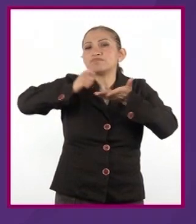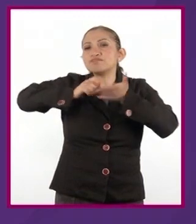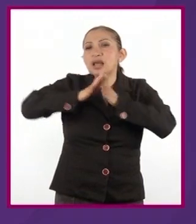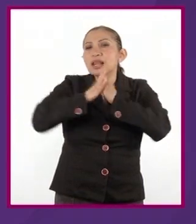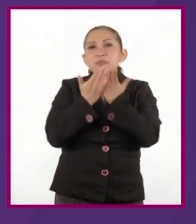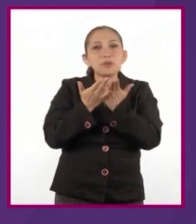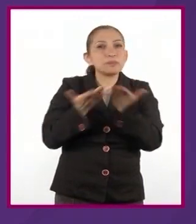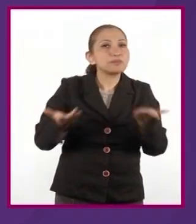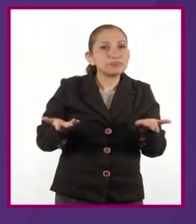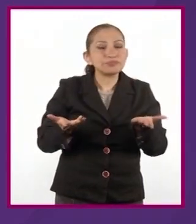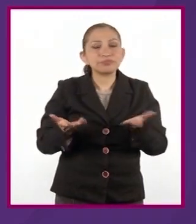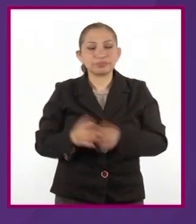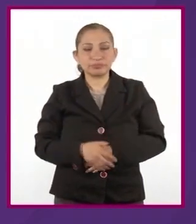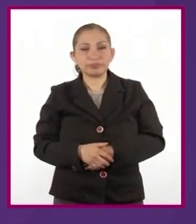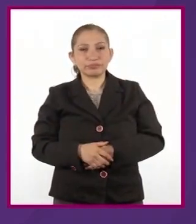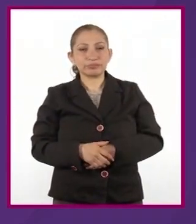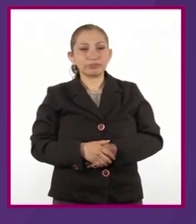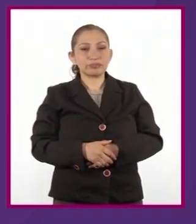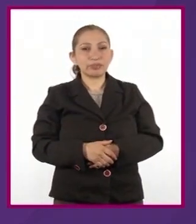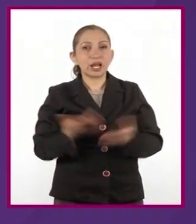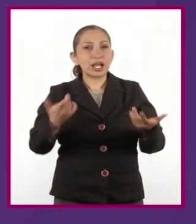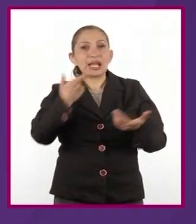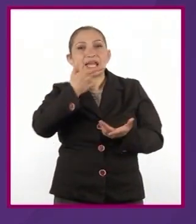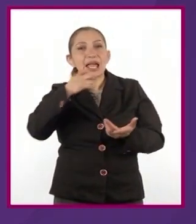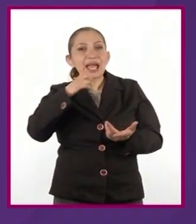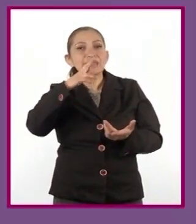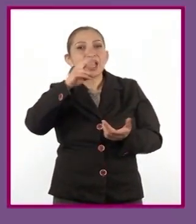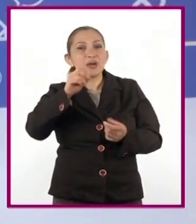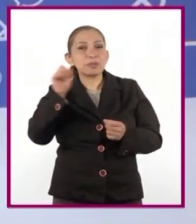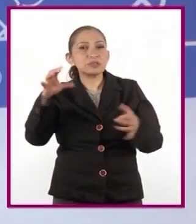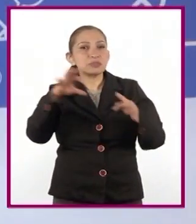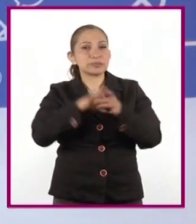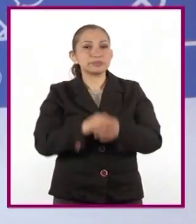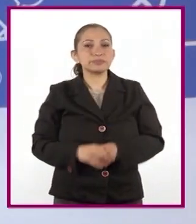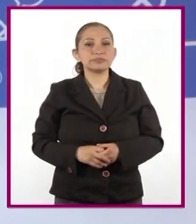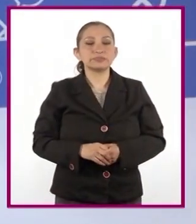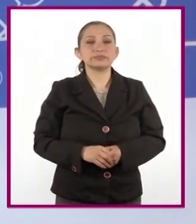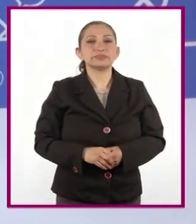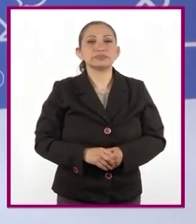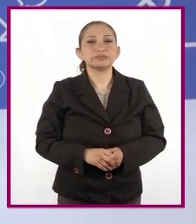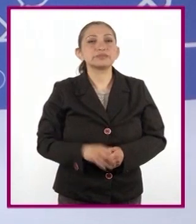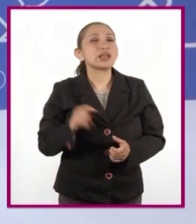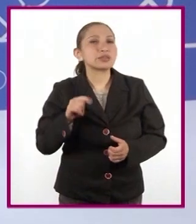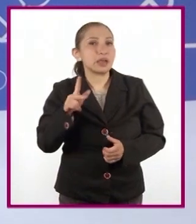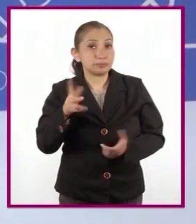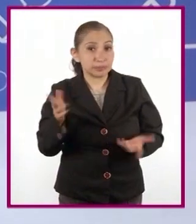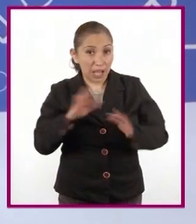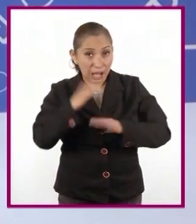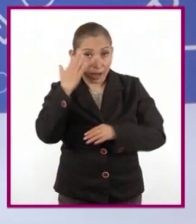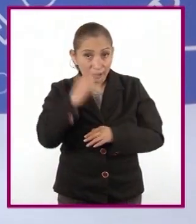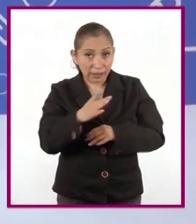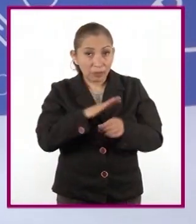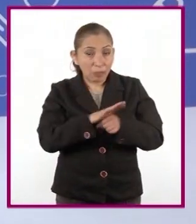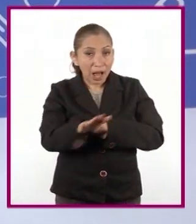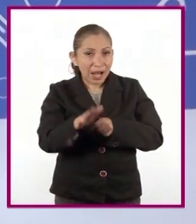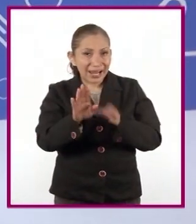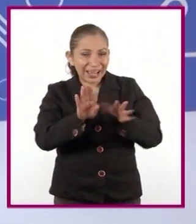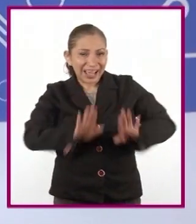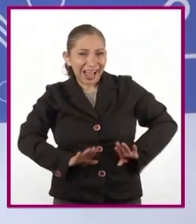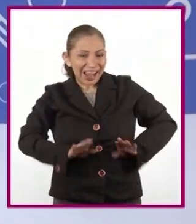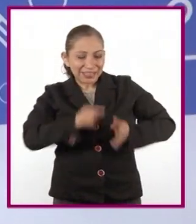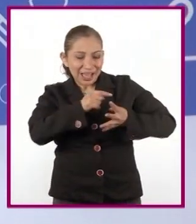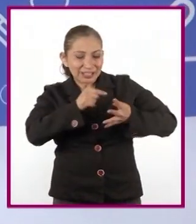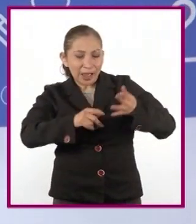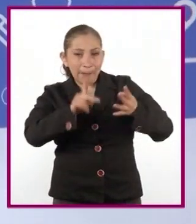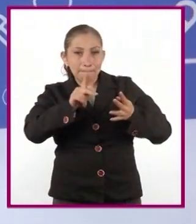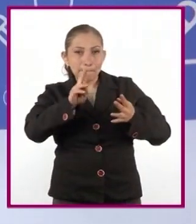histórico, etc. El género literario, etc. ¿Qué tal? ¿Ya saben cuáles son las características